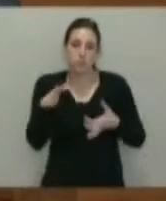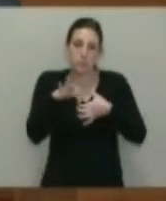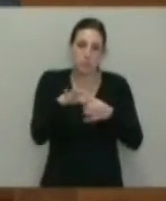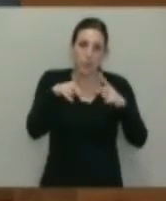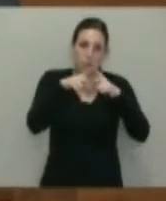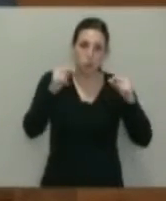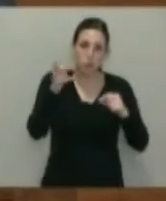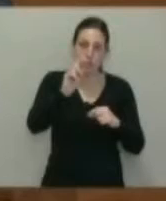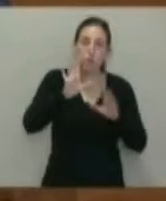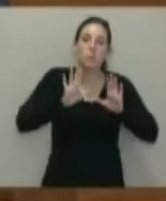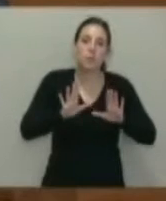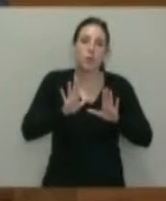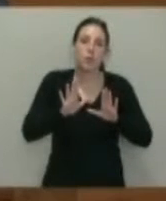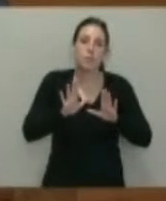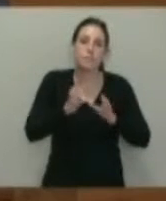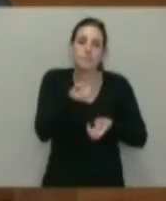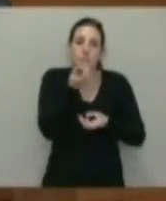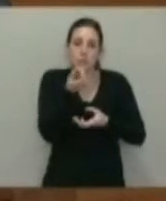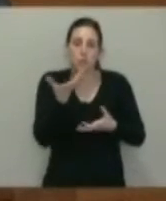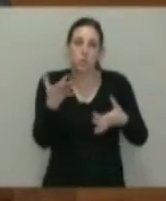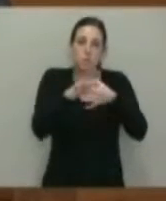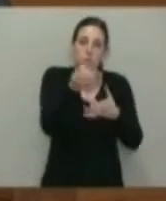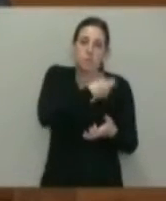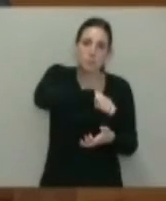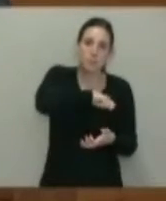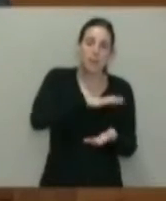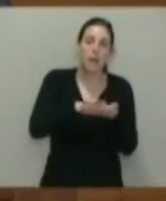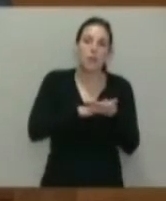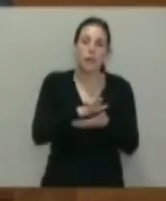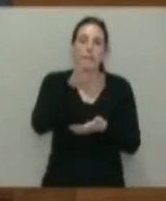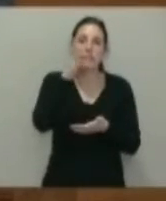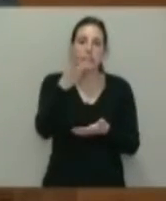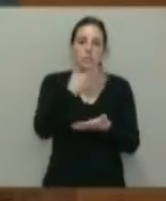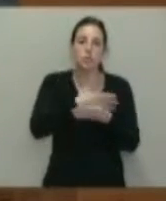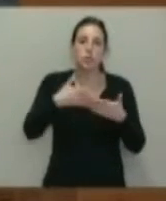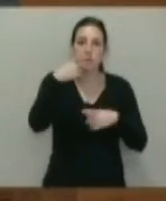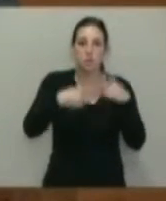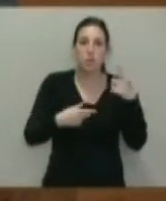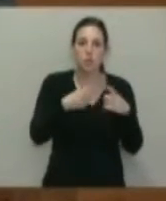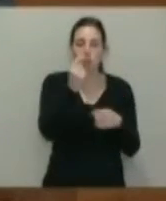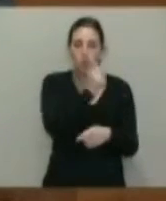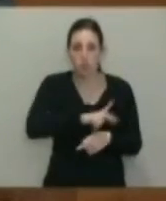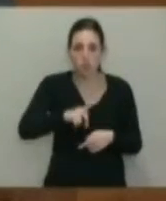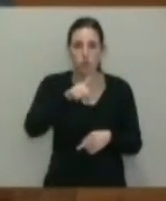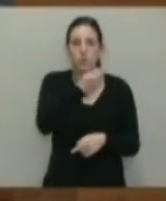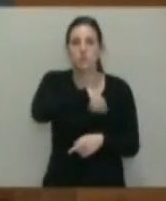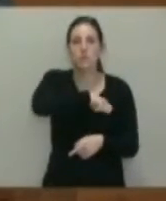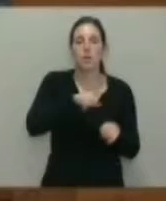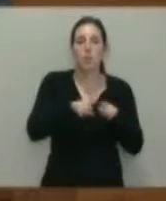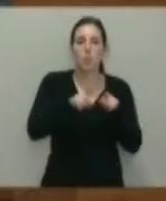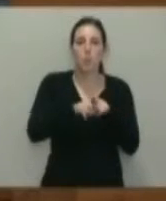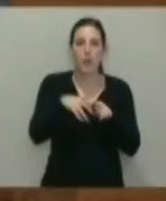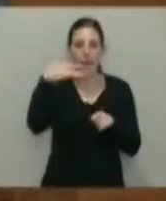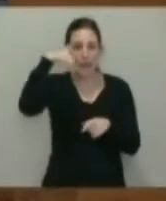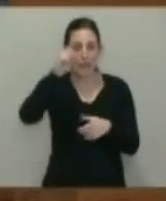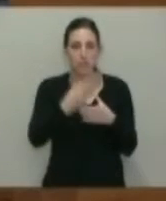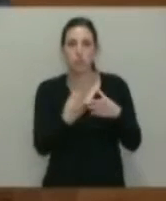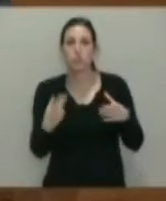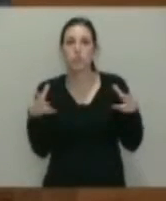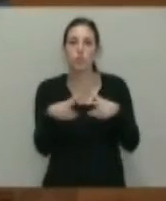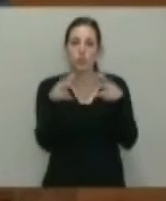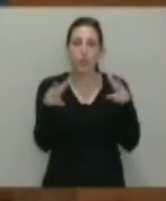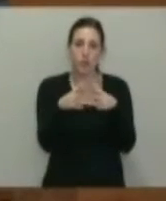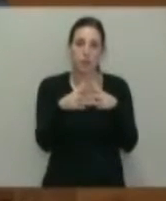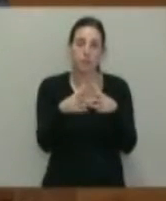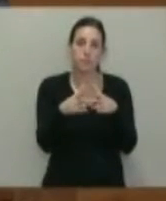a Asturias, pero sí en el conjunto del país nos hablan de tres millones de niños en España que viven en riesgos de exclusión social, que nos parece que es un dato más importante que es el